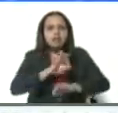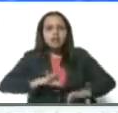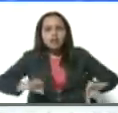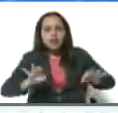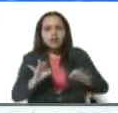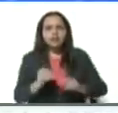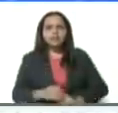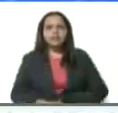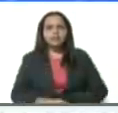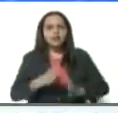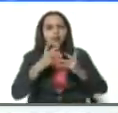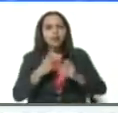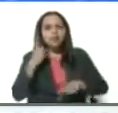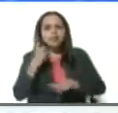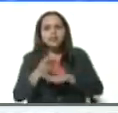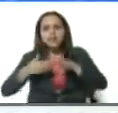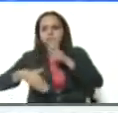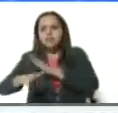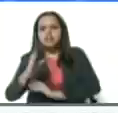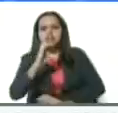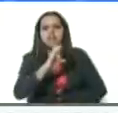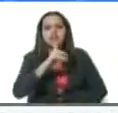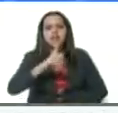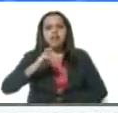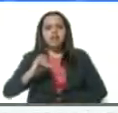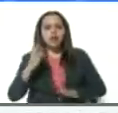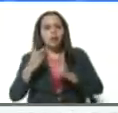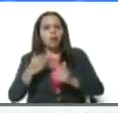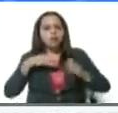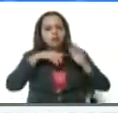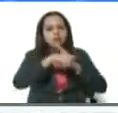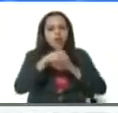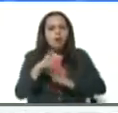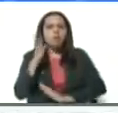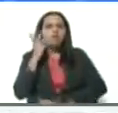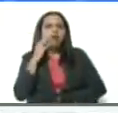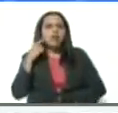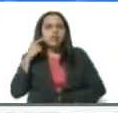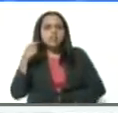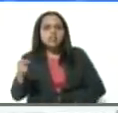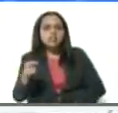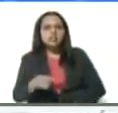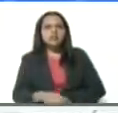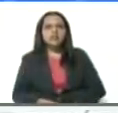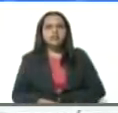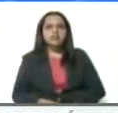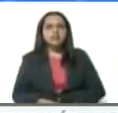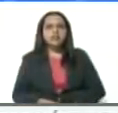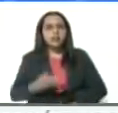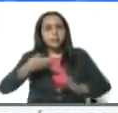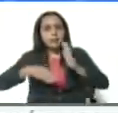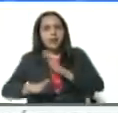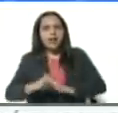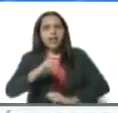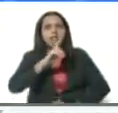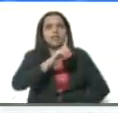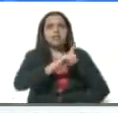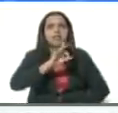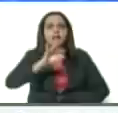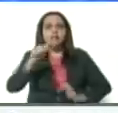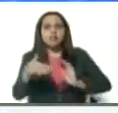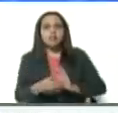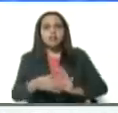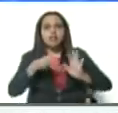cuántas deben ir a un CDI y cuántas a visitar. Por ejemplo, aquí dice a visitar 13.958